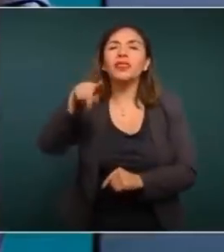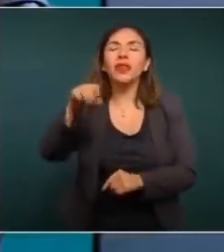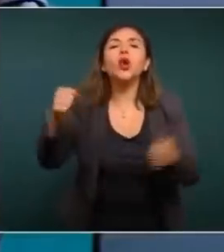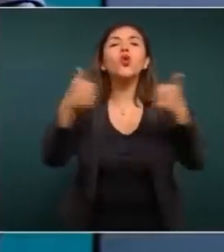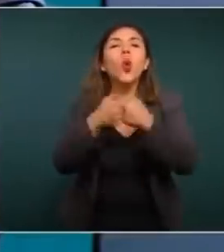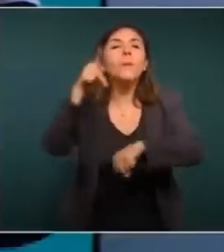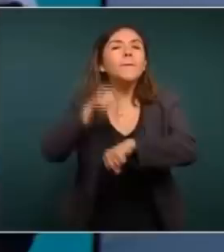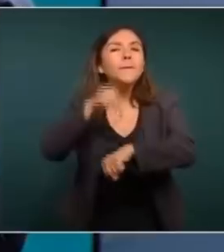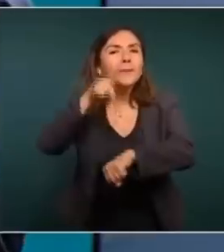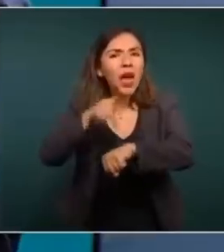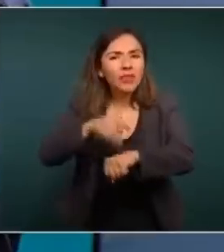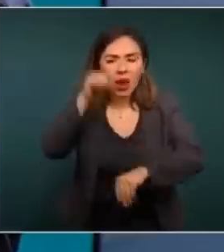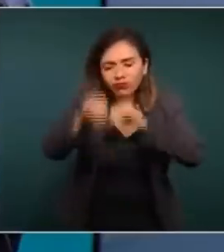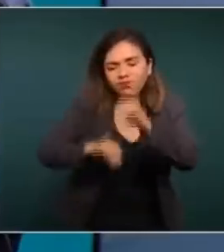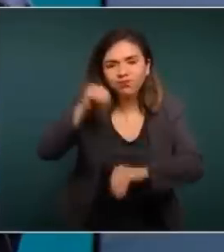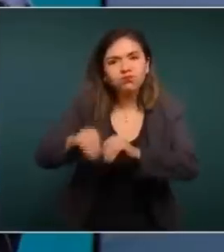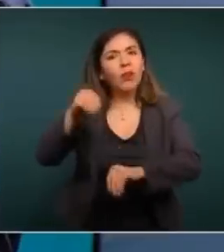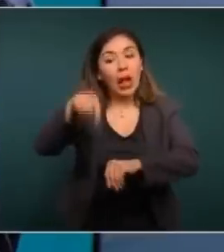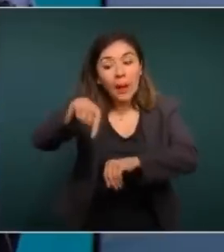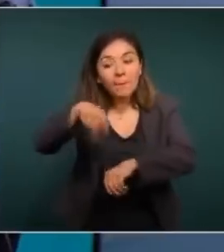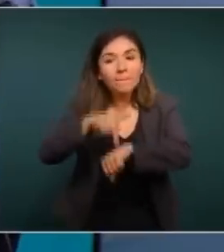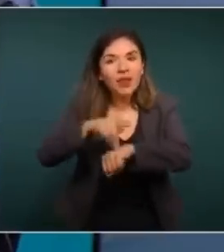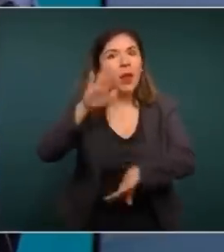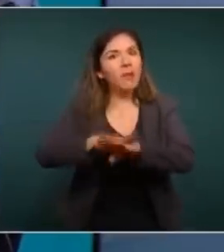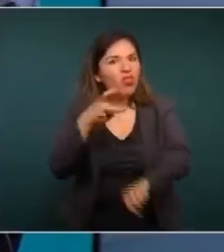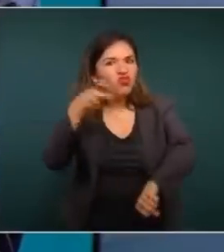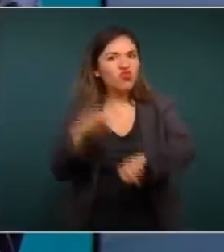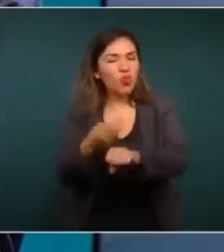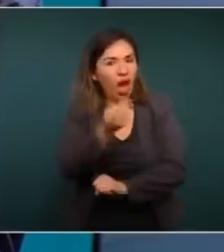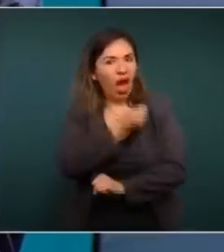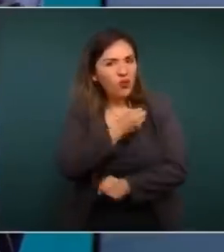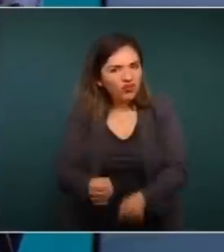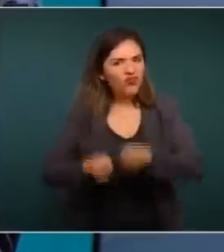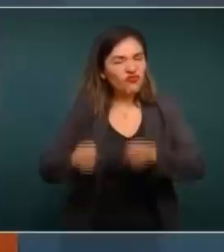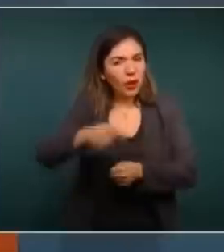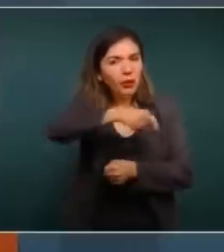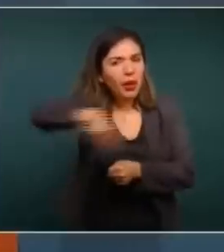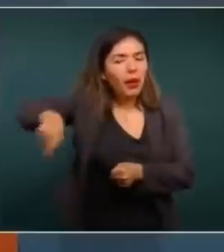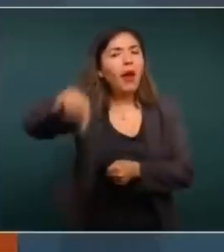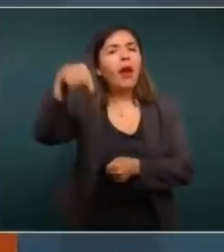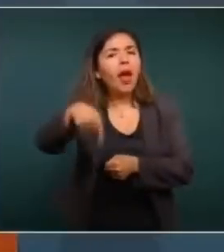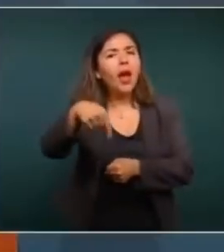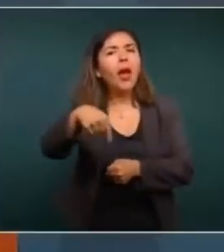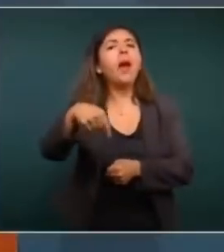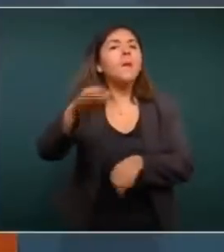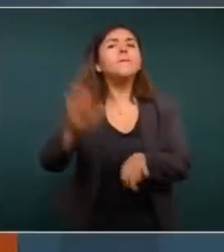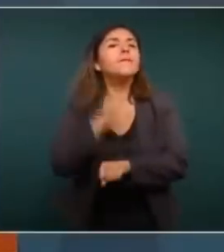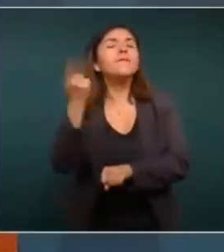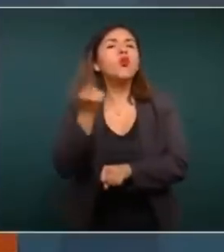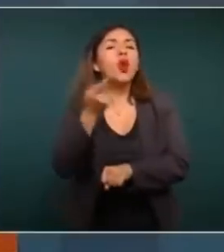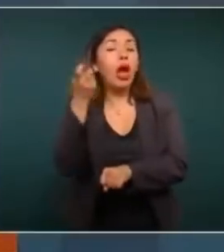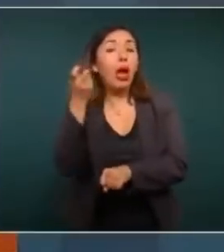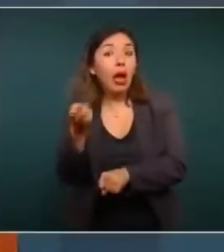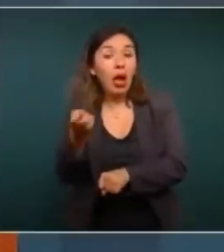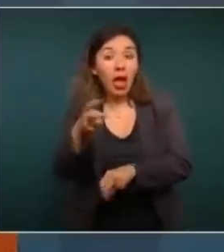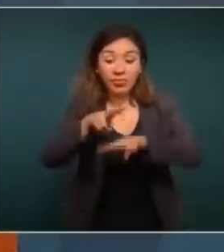más resistente, porque ya no va a ser